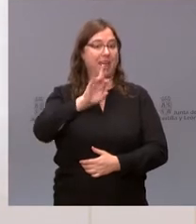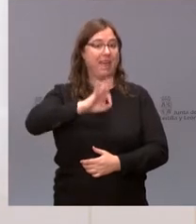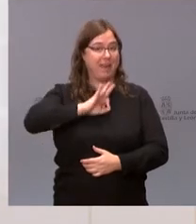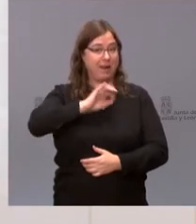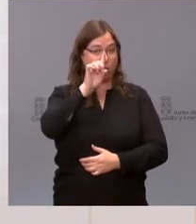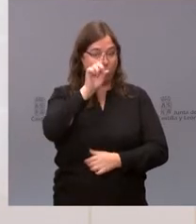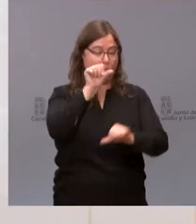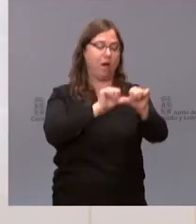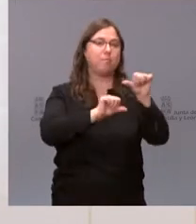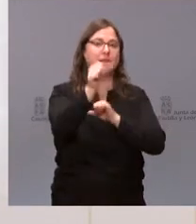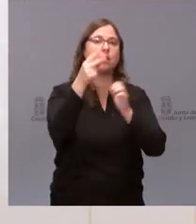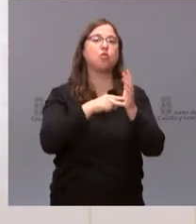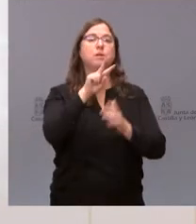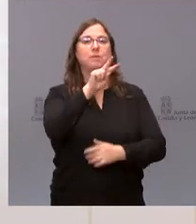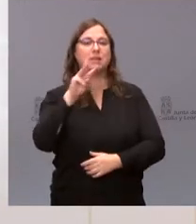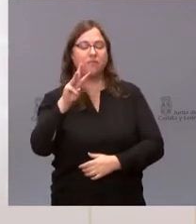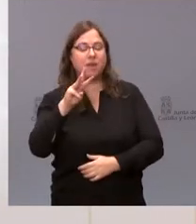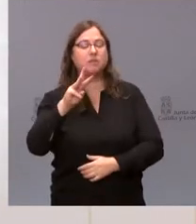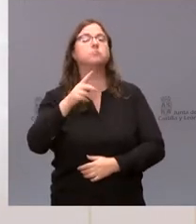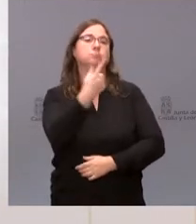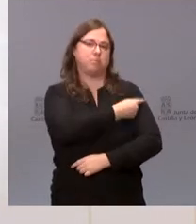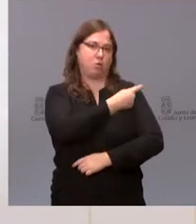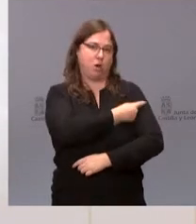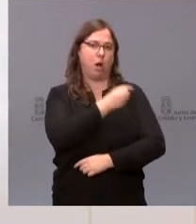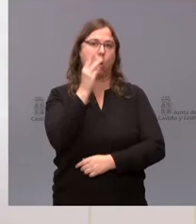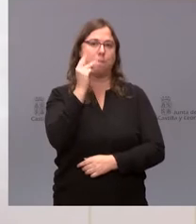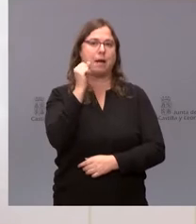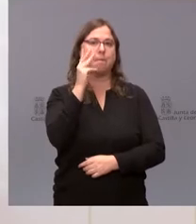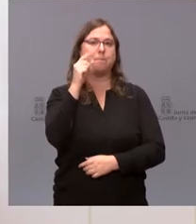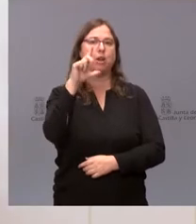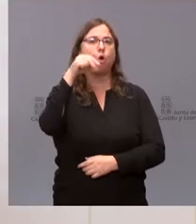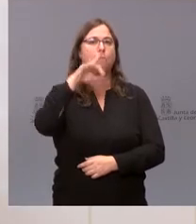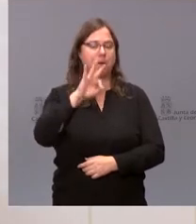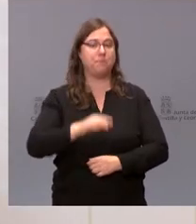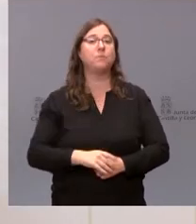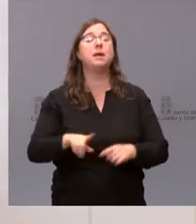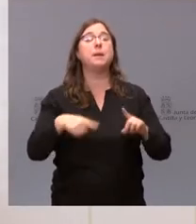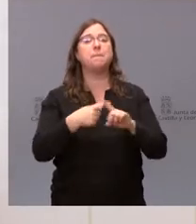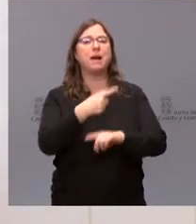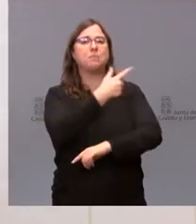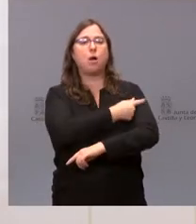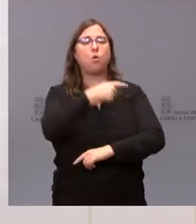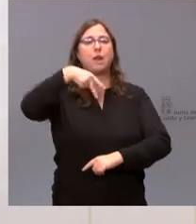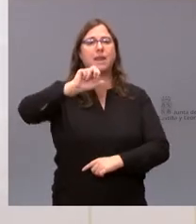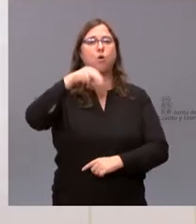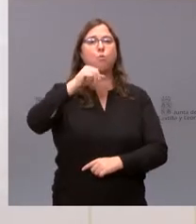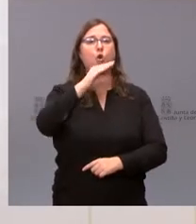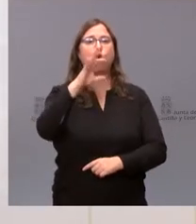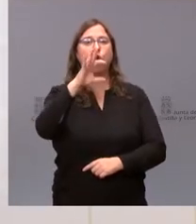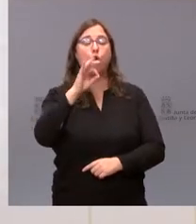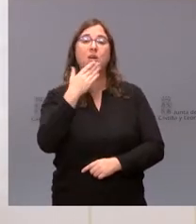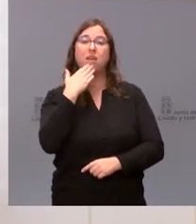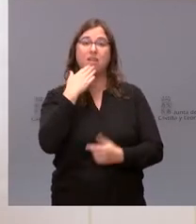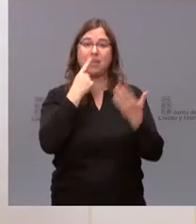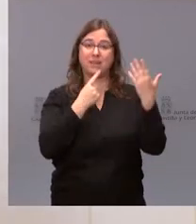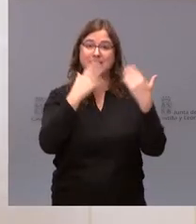del 2023. Y también mejoraremos la vacuna contra el neumococo para los mayores de 65 años